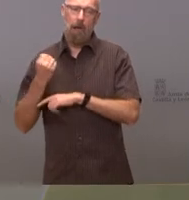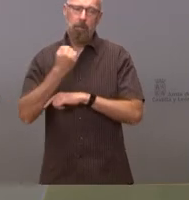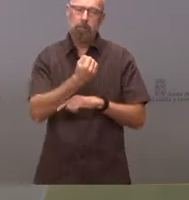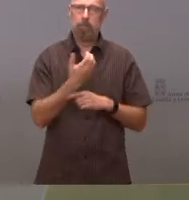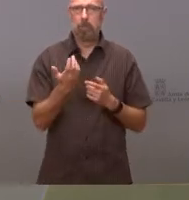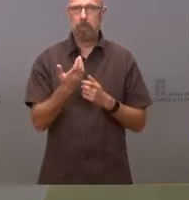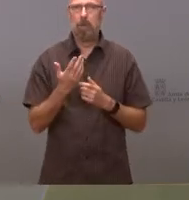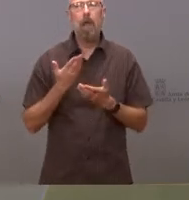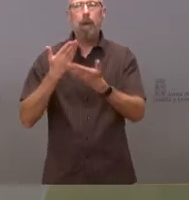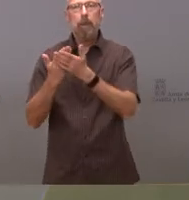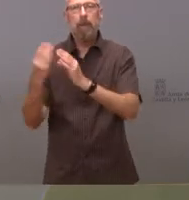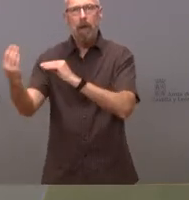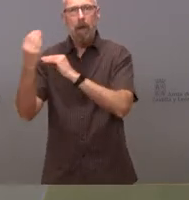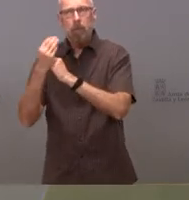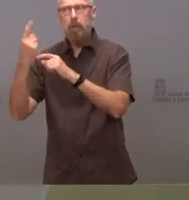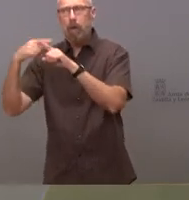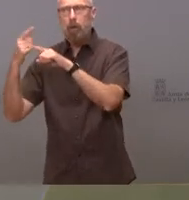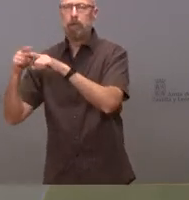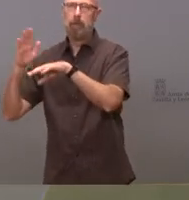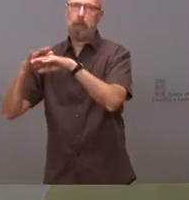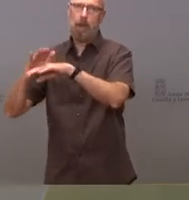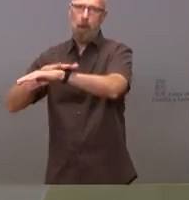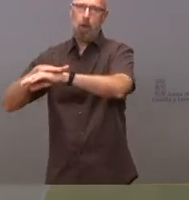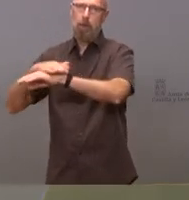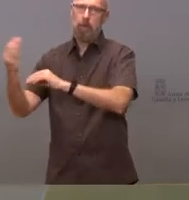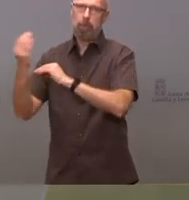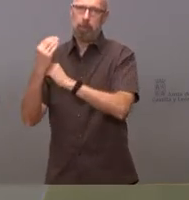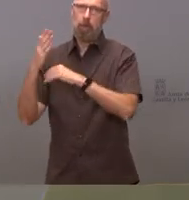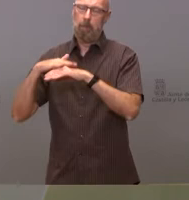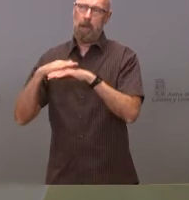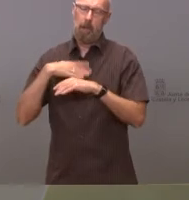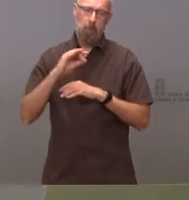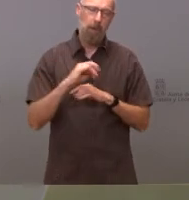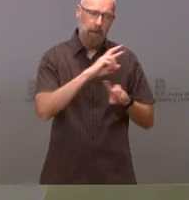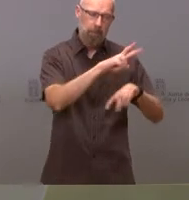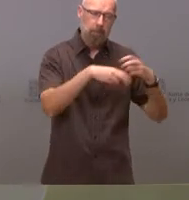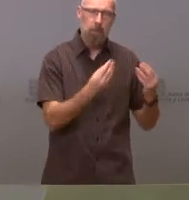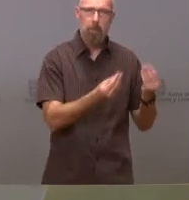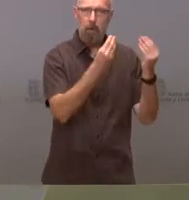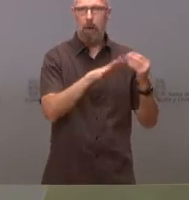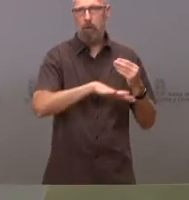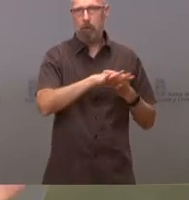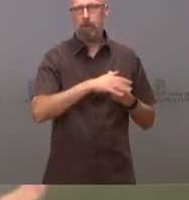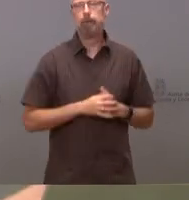que están previstos por parte del Ministerio de Transición y Ecológica, que no nos cabe ninguna duda que se van a aportar.